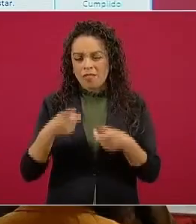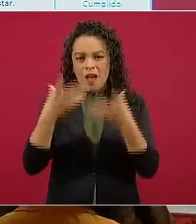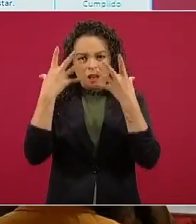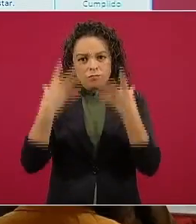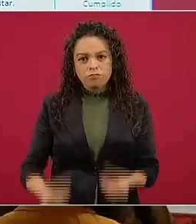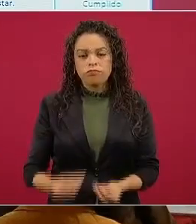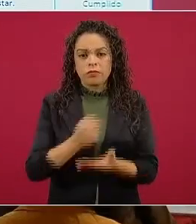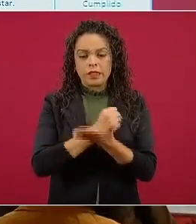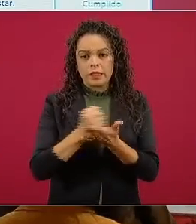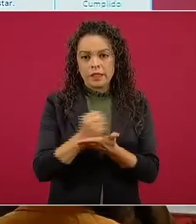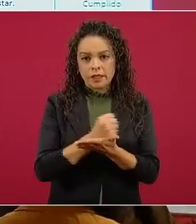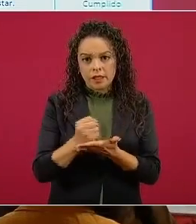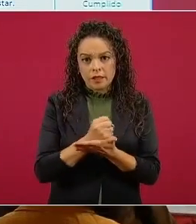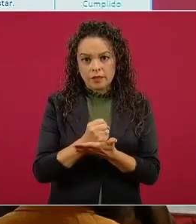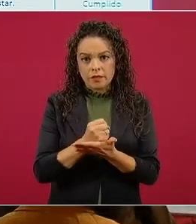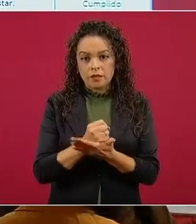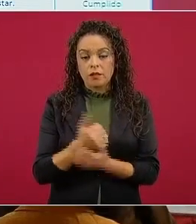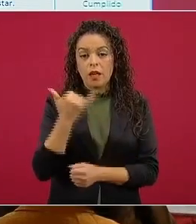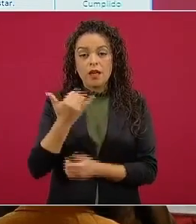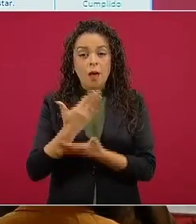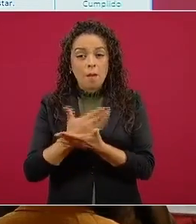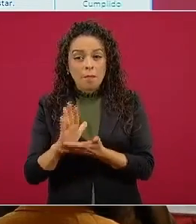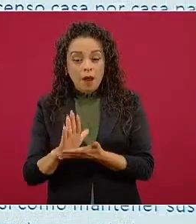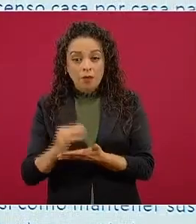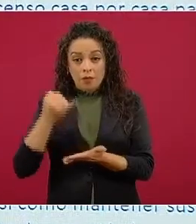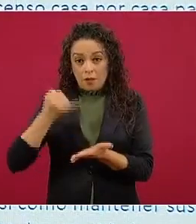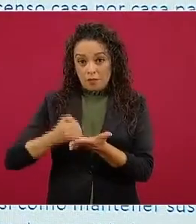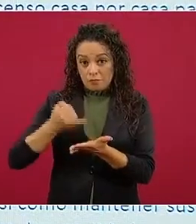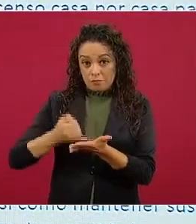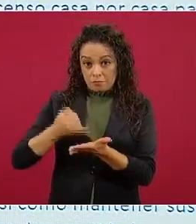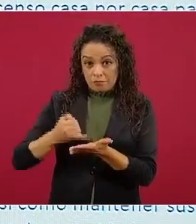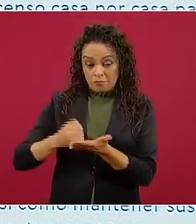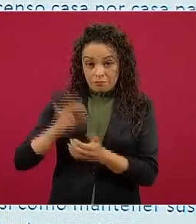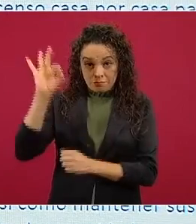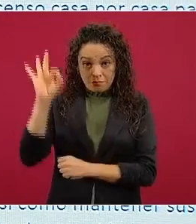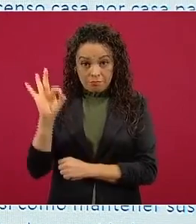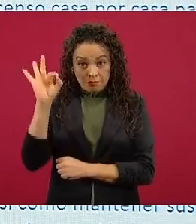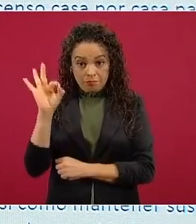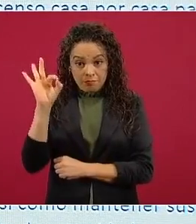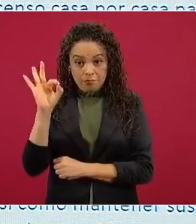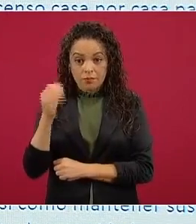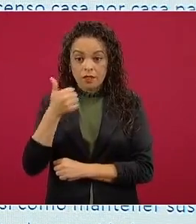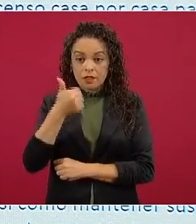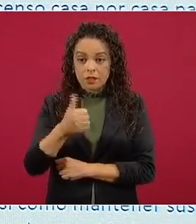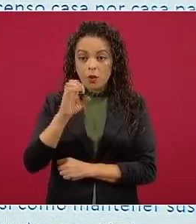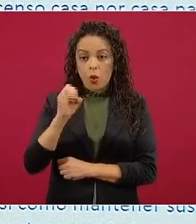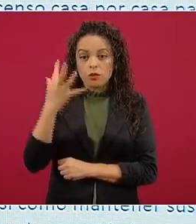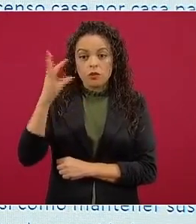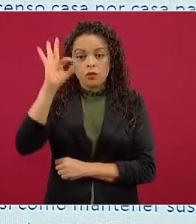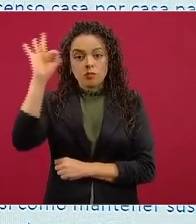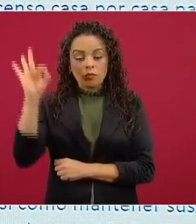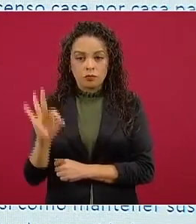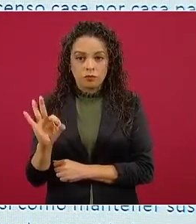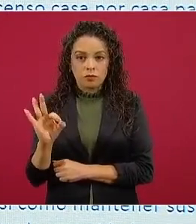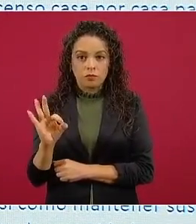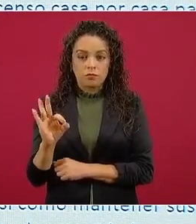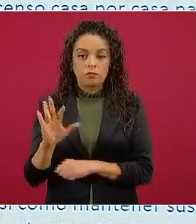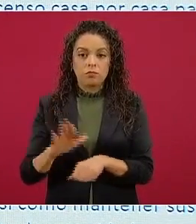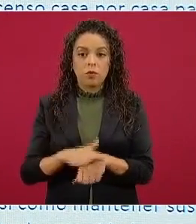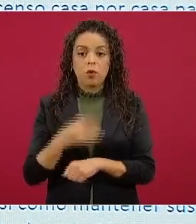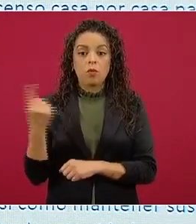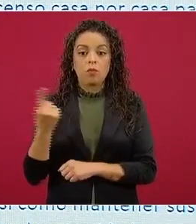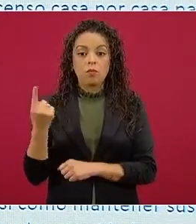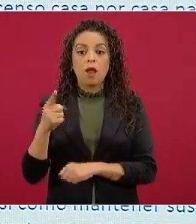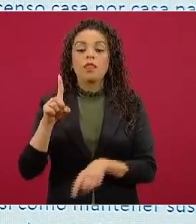con tasas de interés del 6 por ciento, del 5, porque es de acuerdo a la